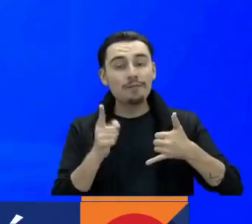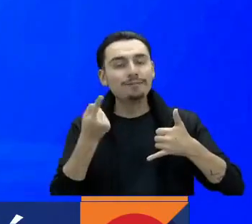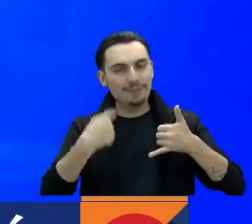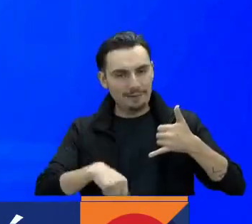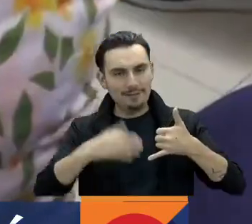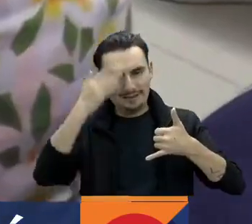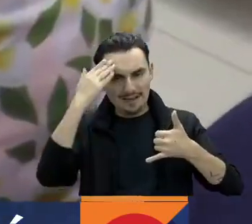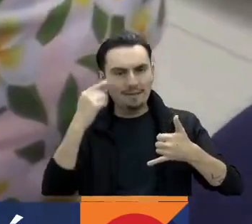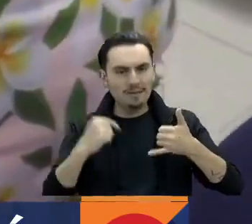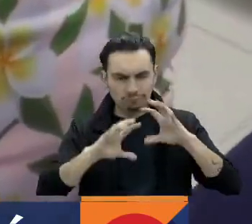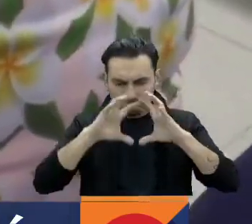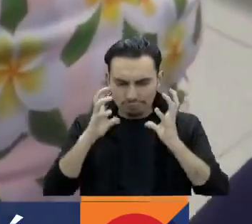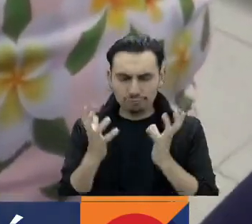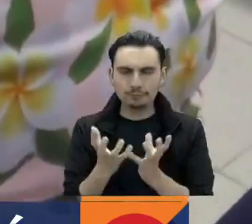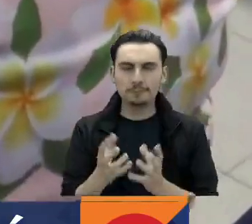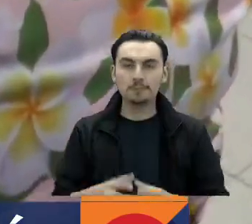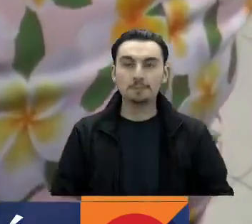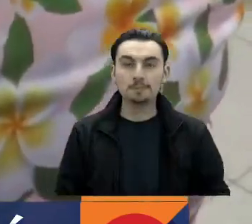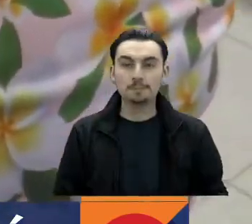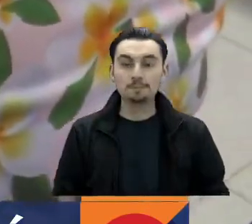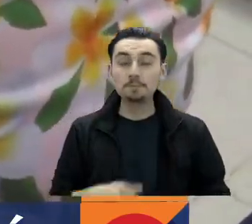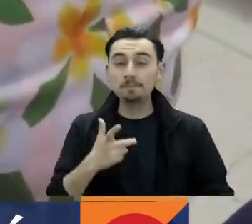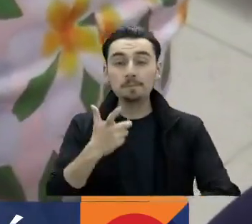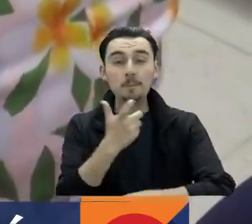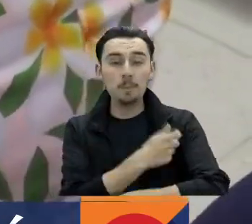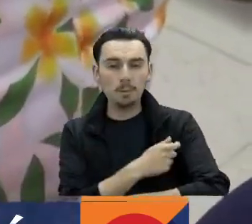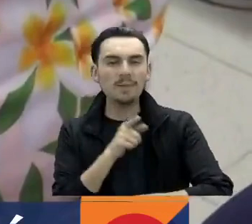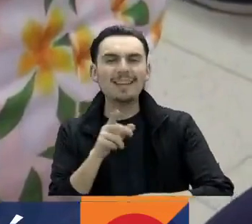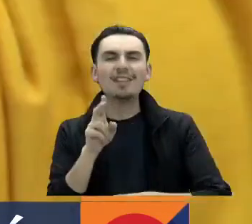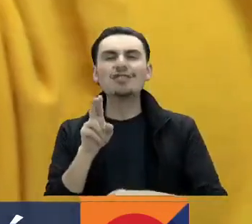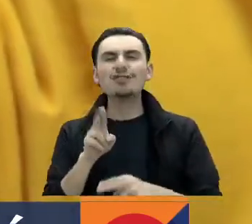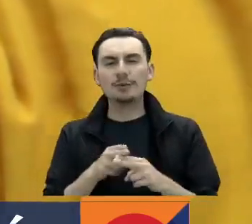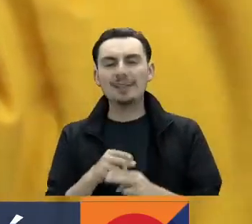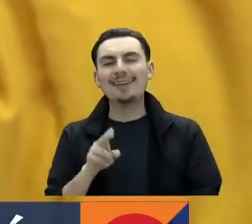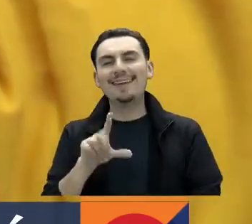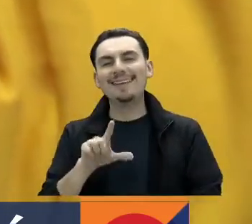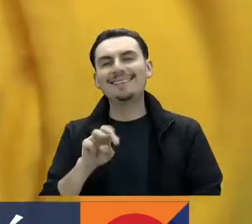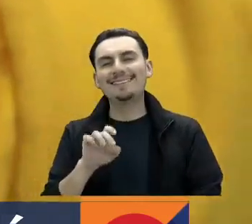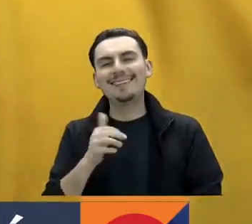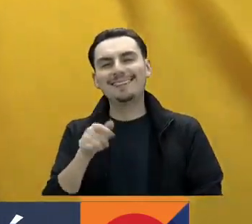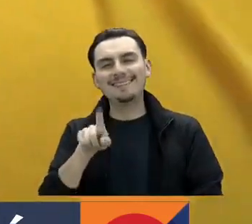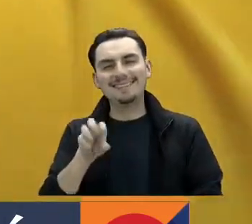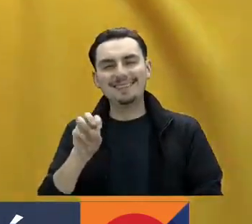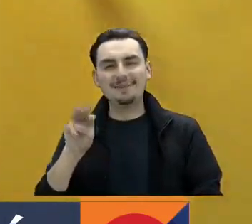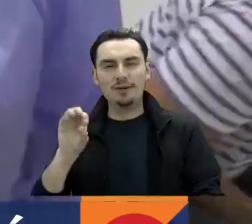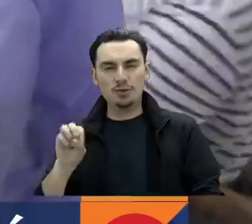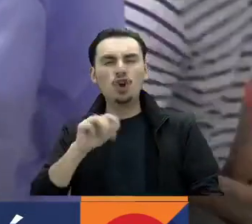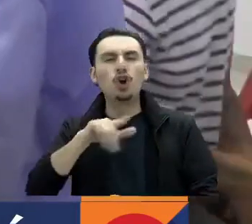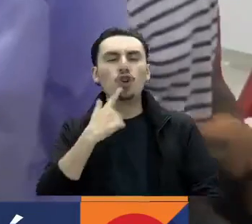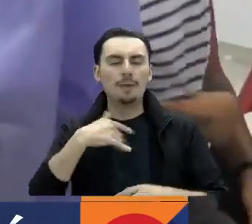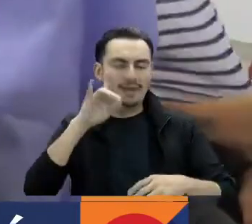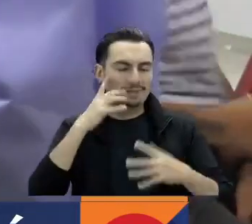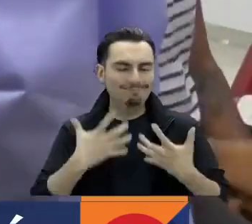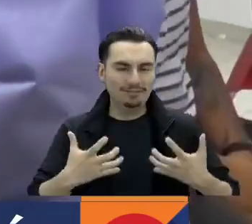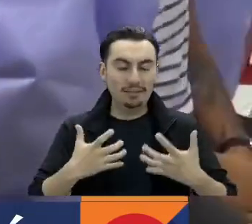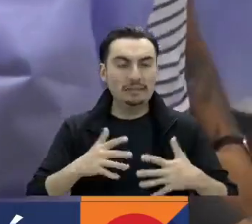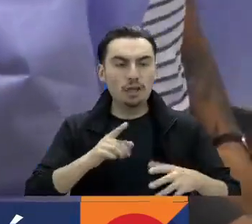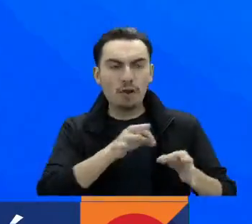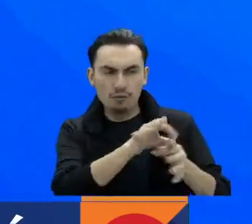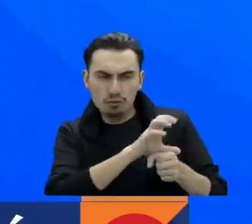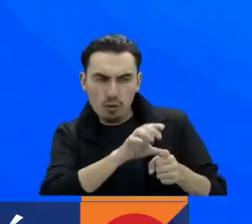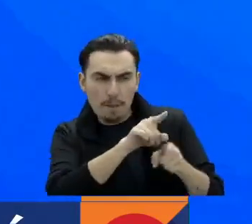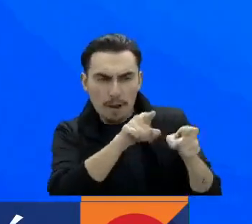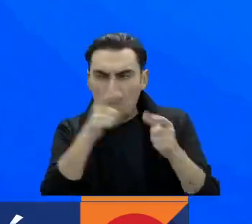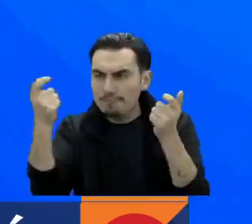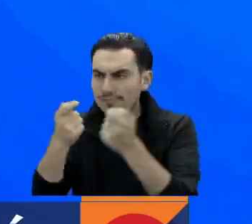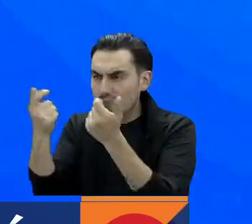salud global. Para la aplicación del biológico llamado LC16M8 se priorizarán las ciudades con más casos reportados.